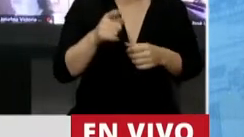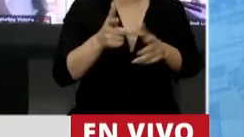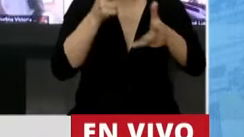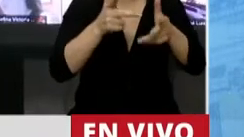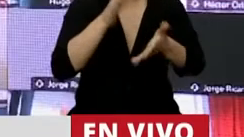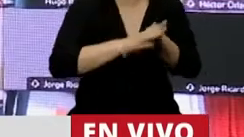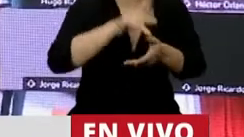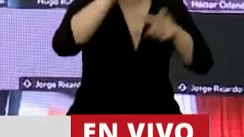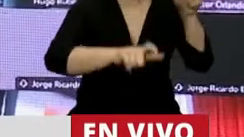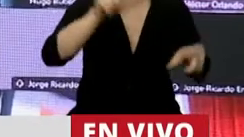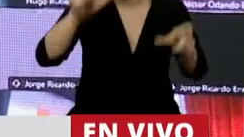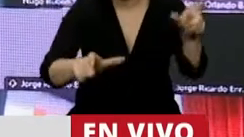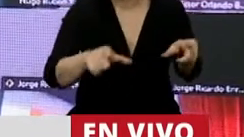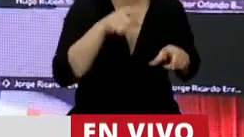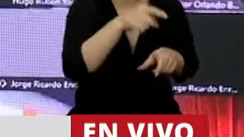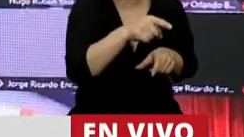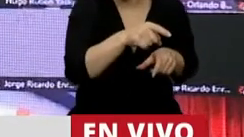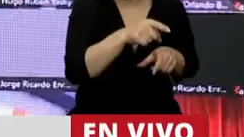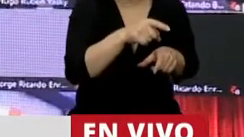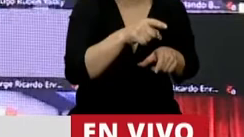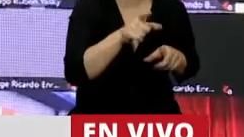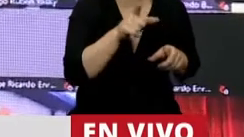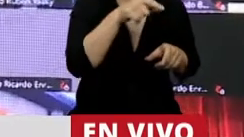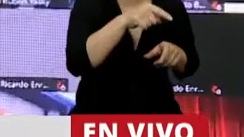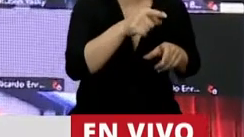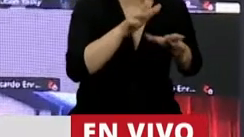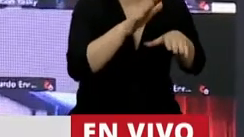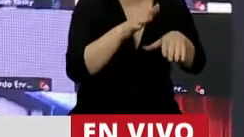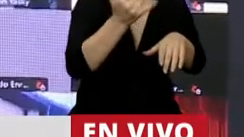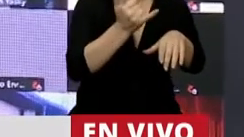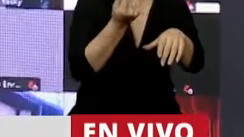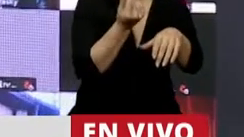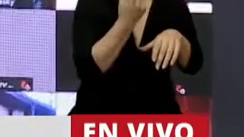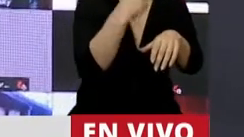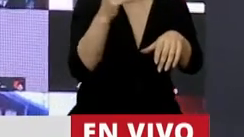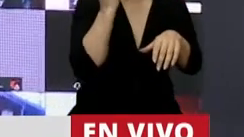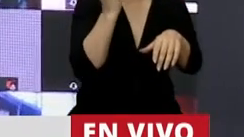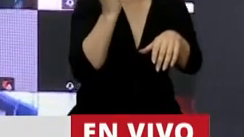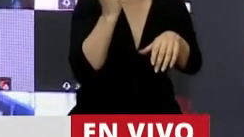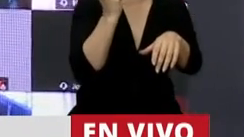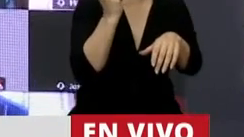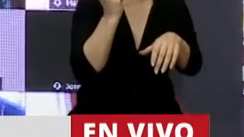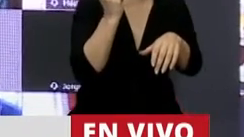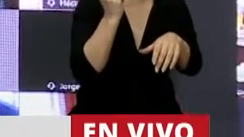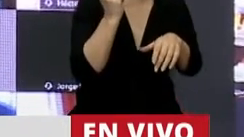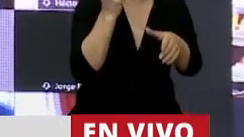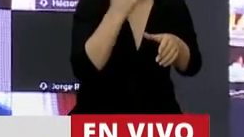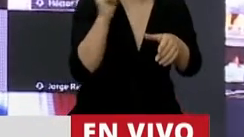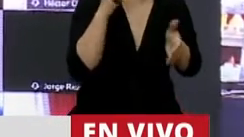Hablamos de personas que tienen como mínimo 200 millones de pesos de bienes